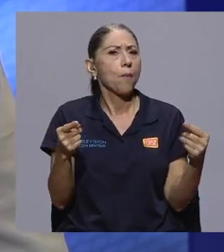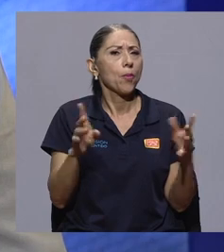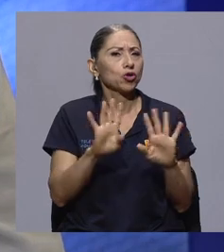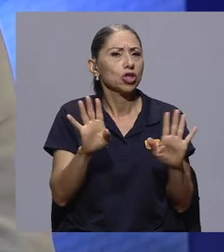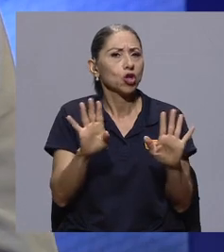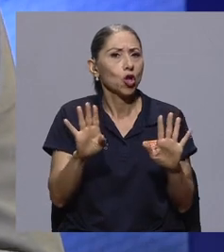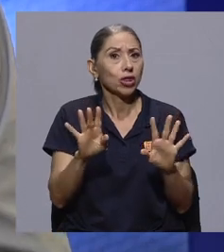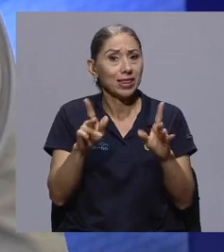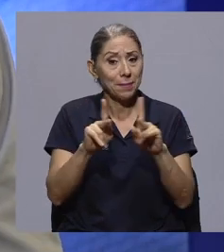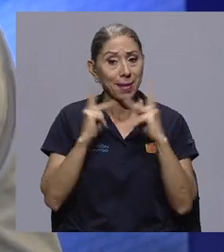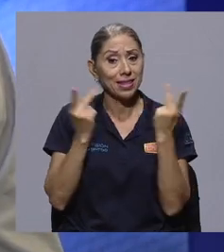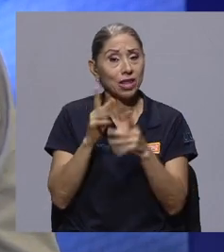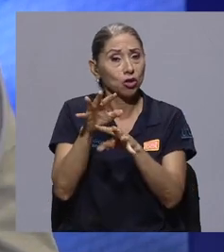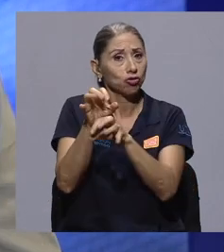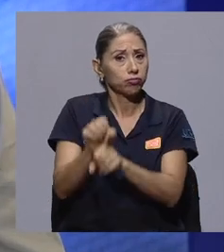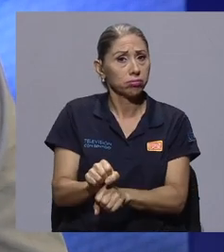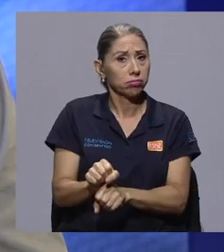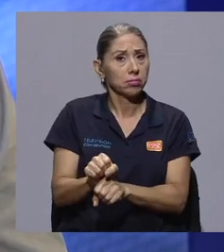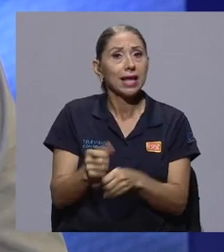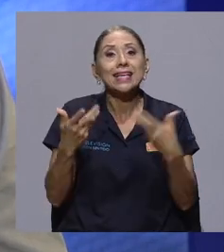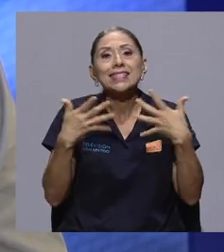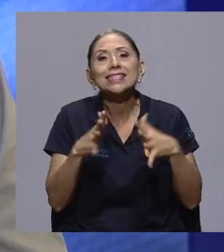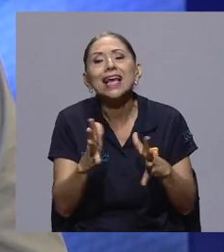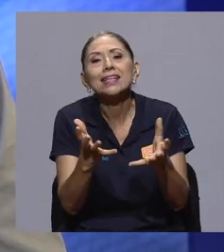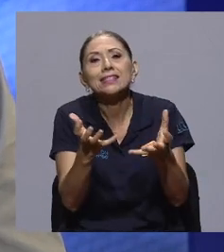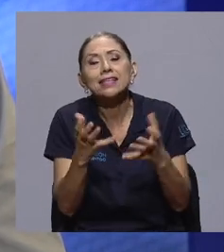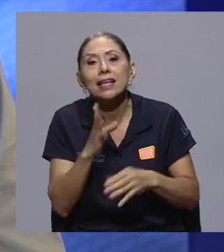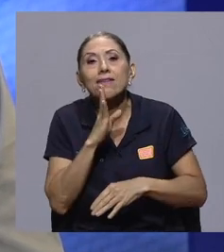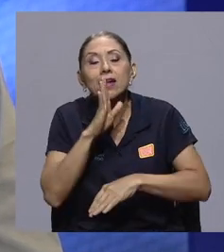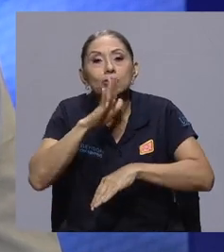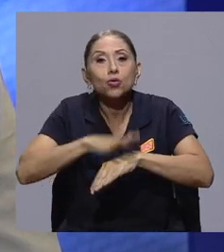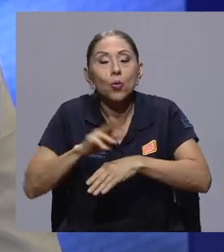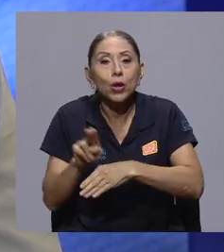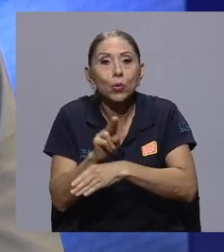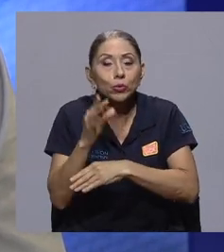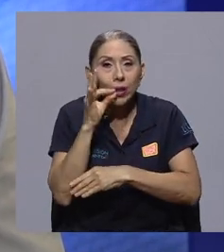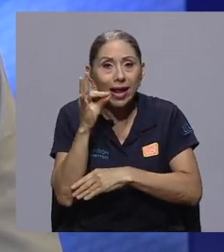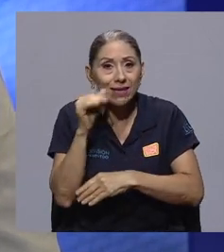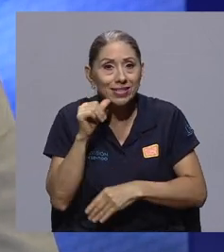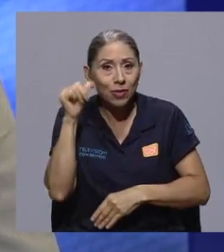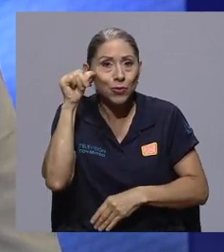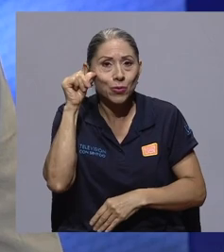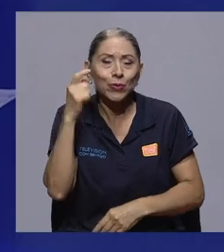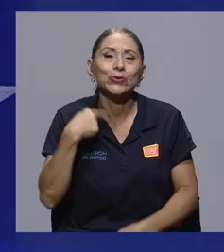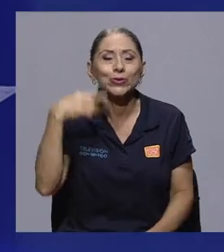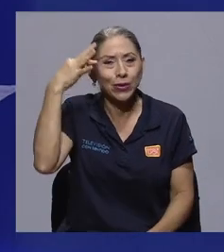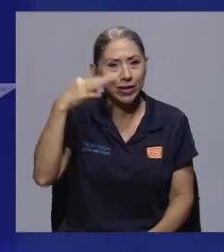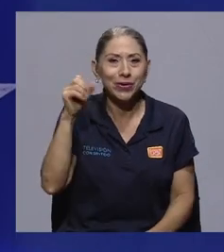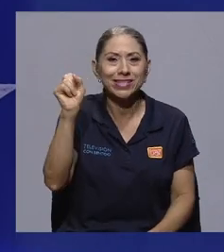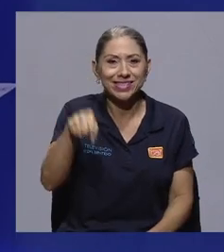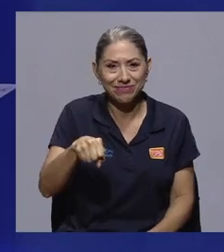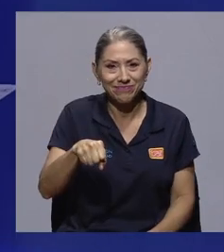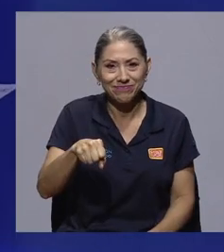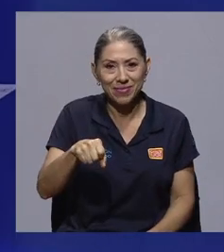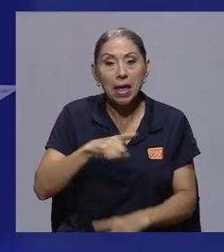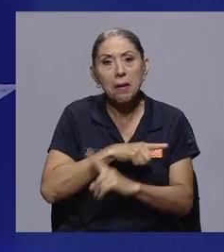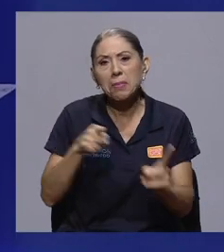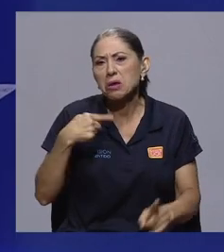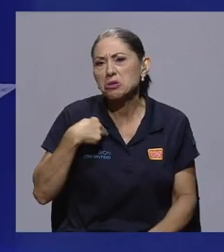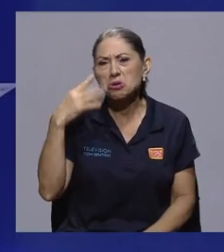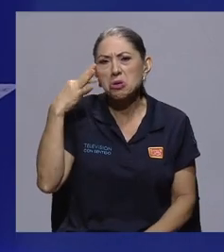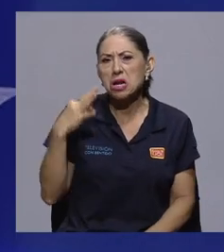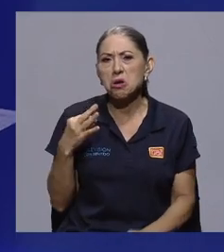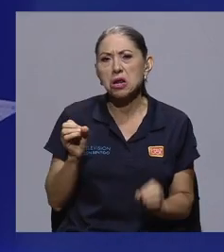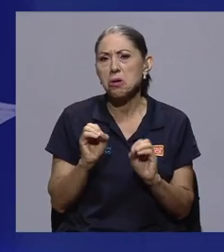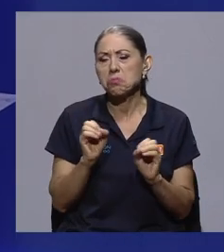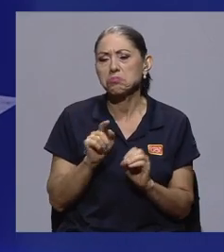el tema. Ya, si se quiere empezar a hablar de uso de cannabis adulto, yo creo que sí, definitivamente. Pero siento que ninguno se va a meter